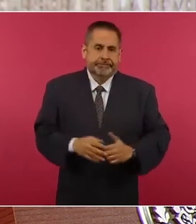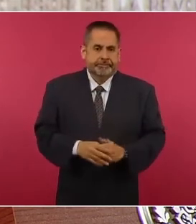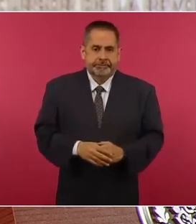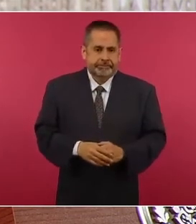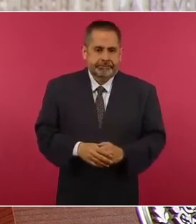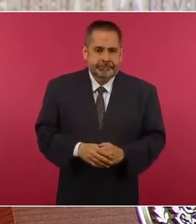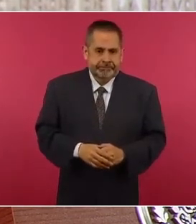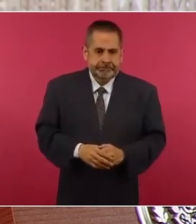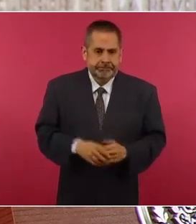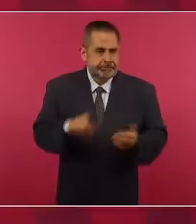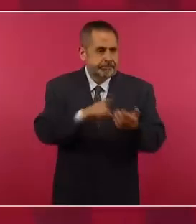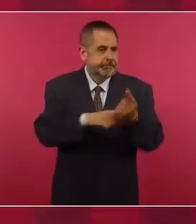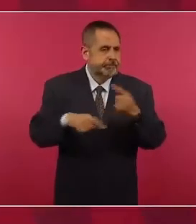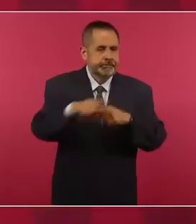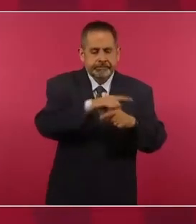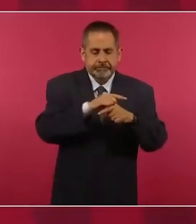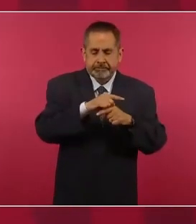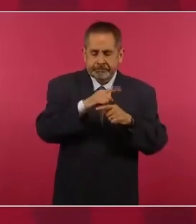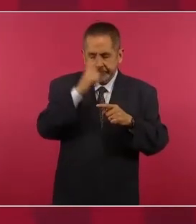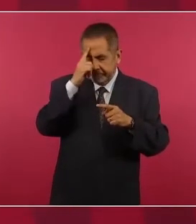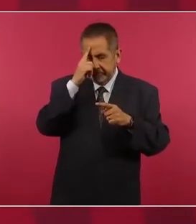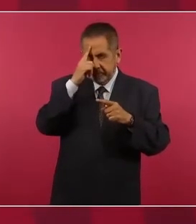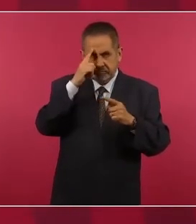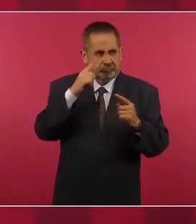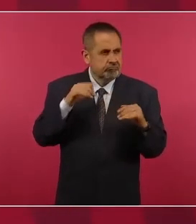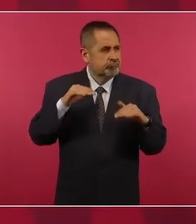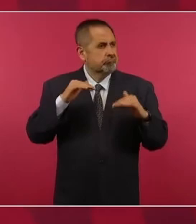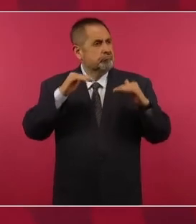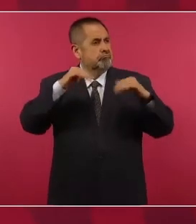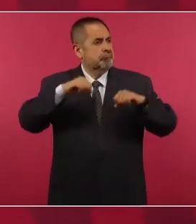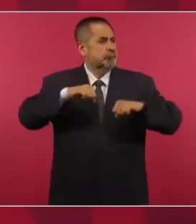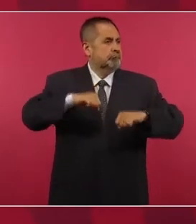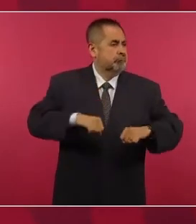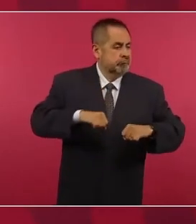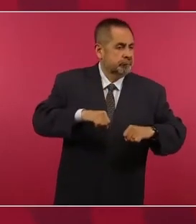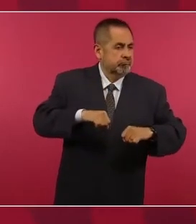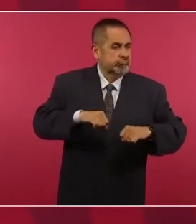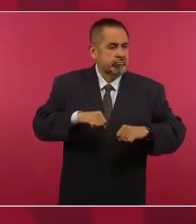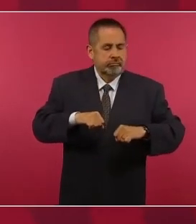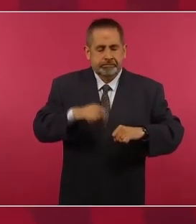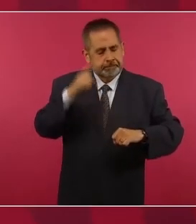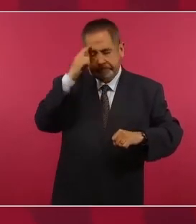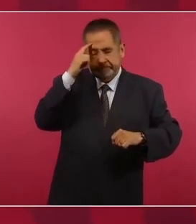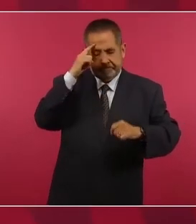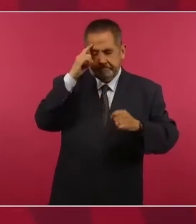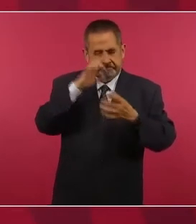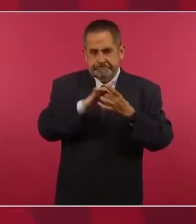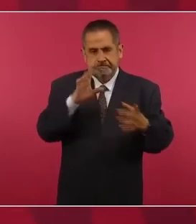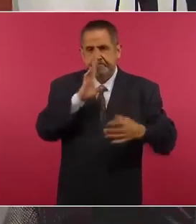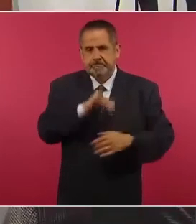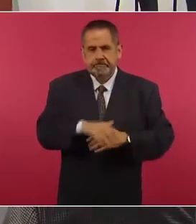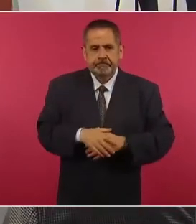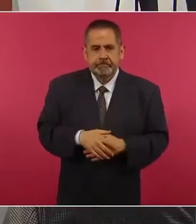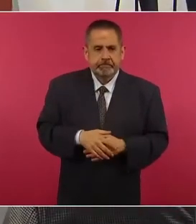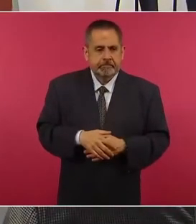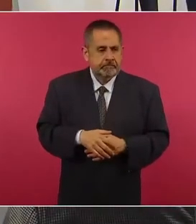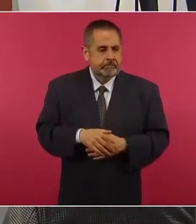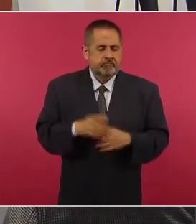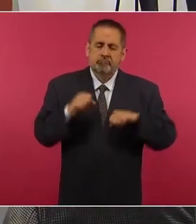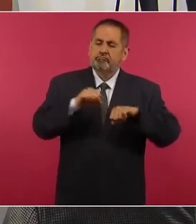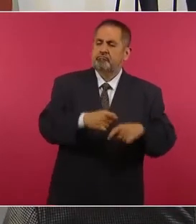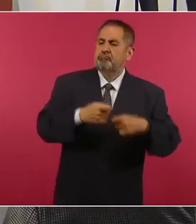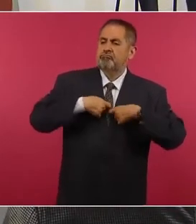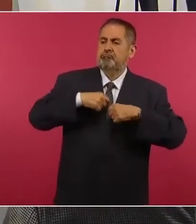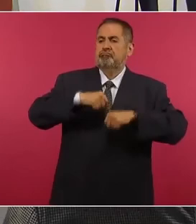Y además se marearon con el poder, porque el poder atonta a los